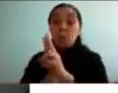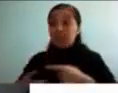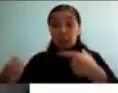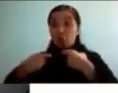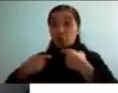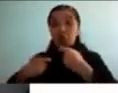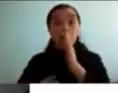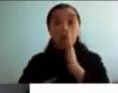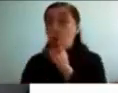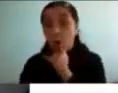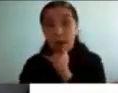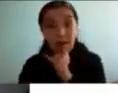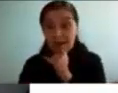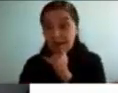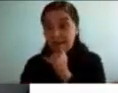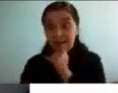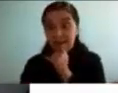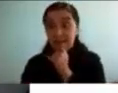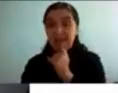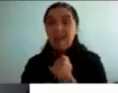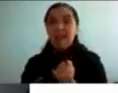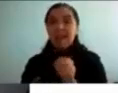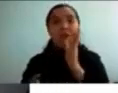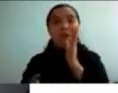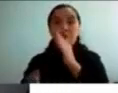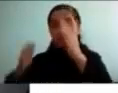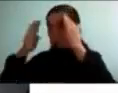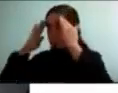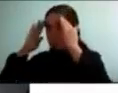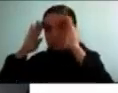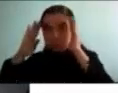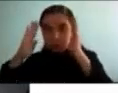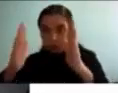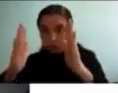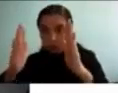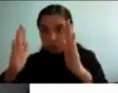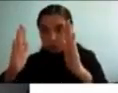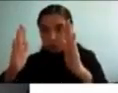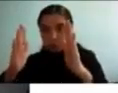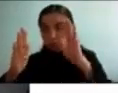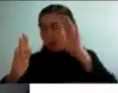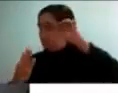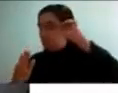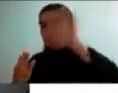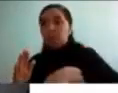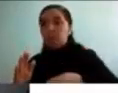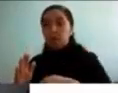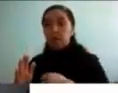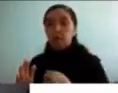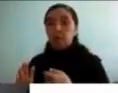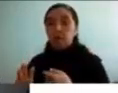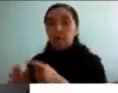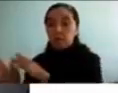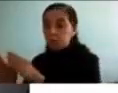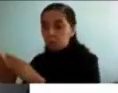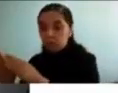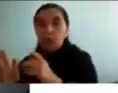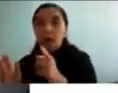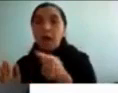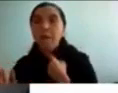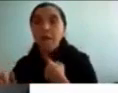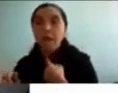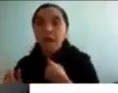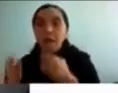poca capacidad para atender al estímulo pero cuando el estímulo es desinterés su atención es